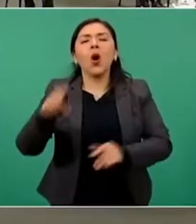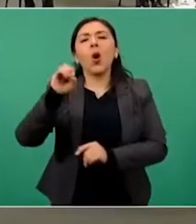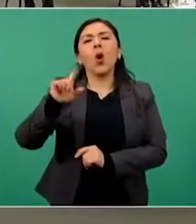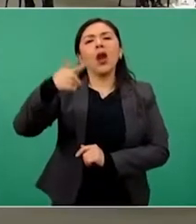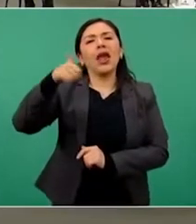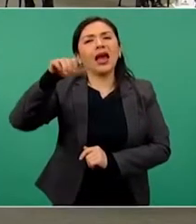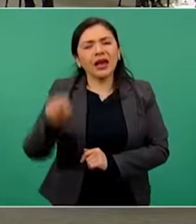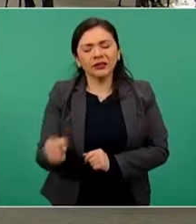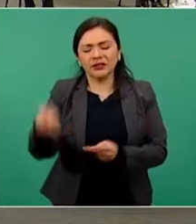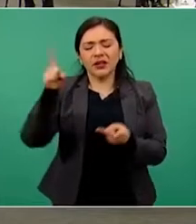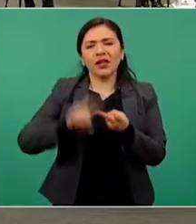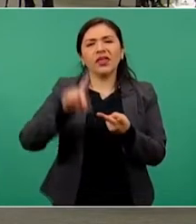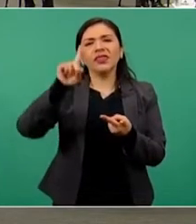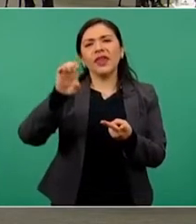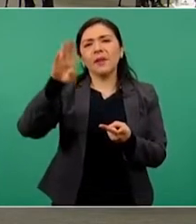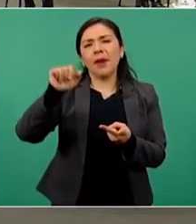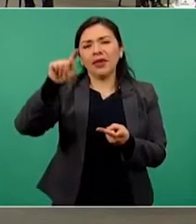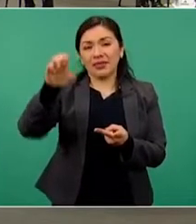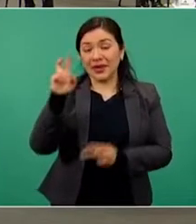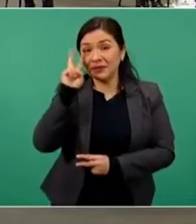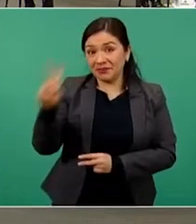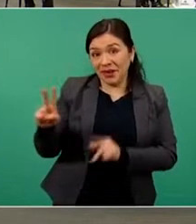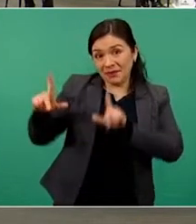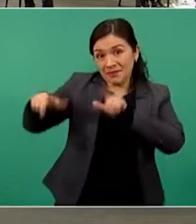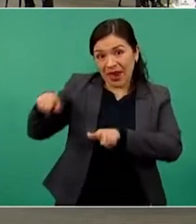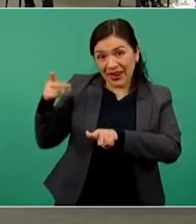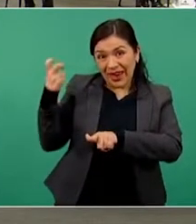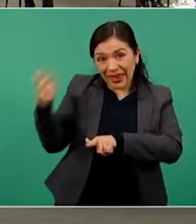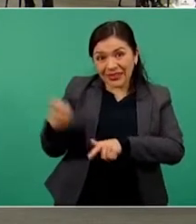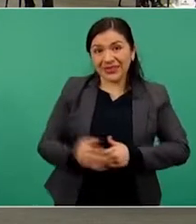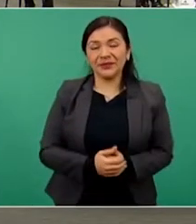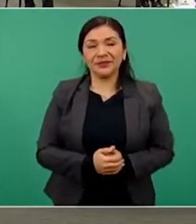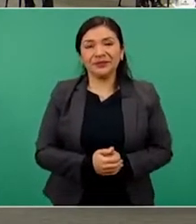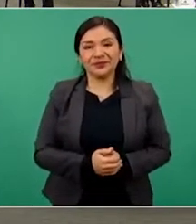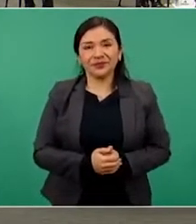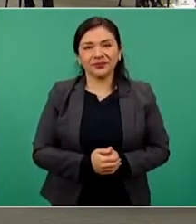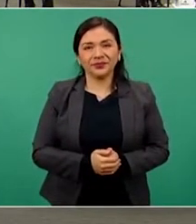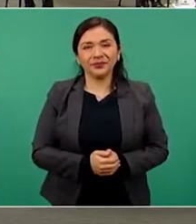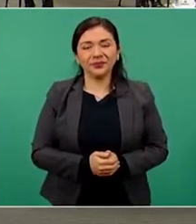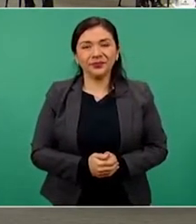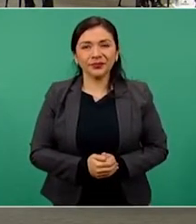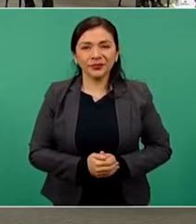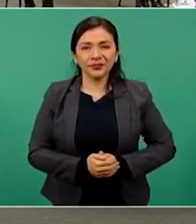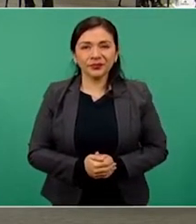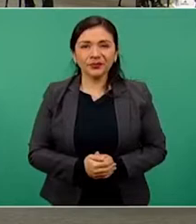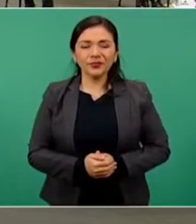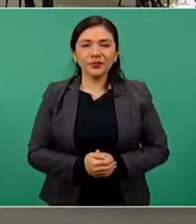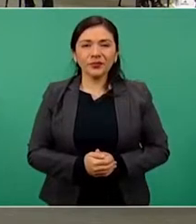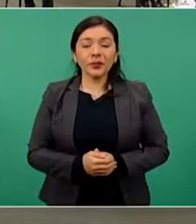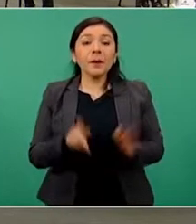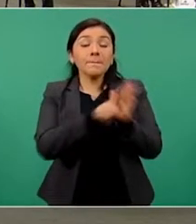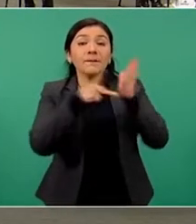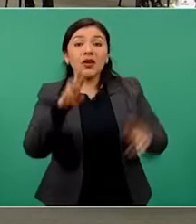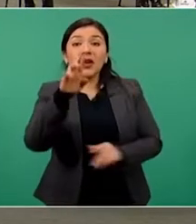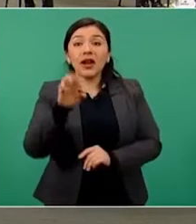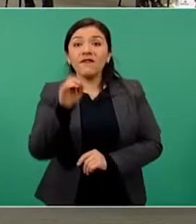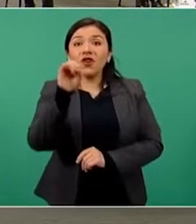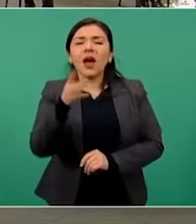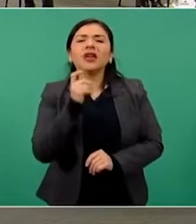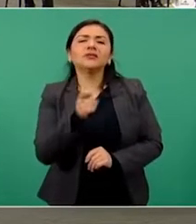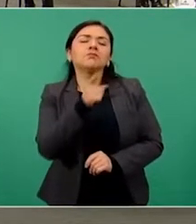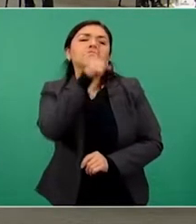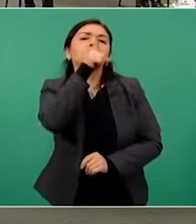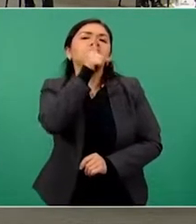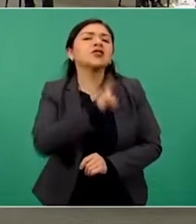La siguiente. Ahí están los medios. La siguiente, por favor. Reforma publica nota falsa